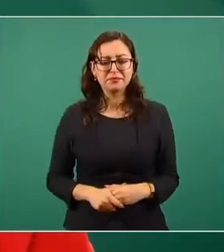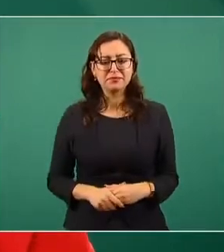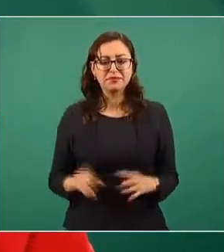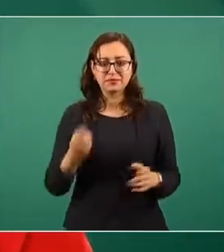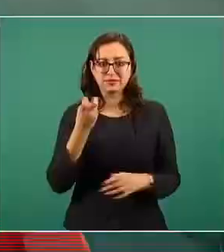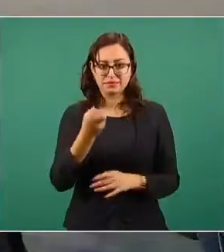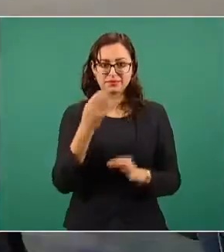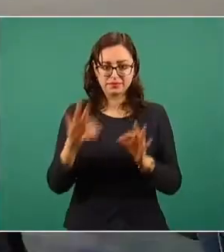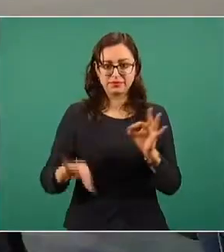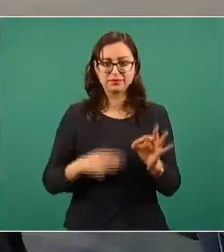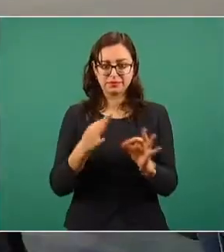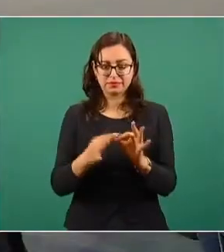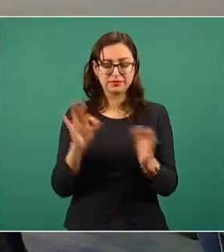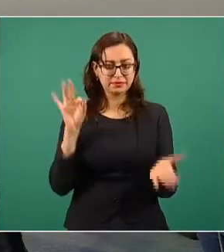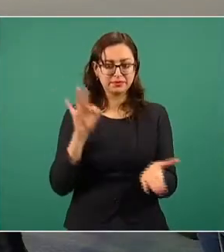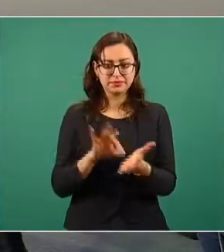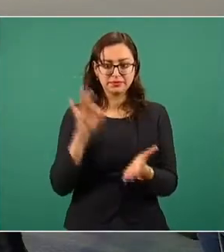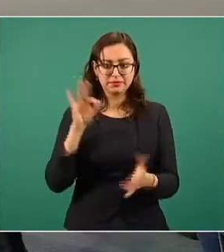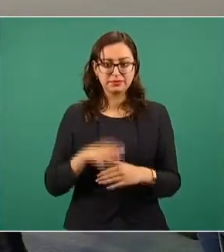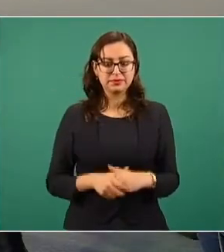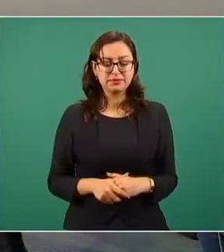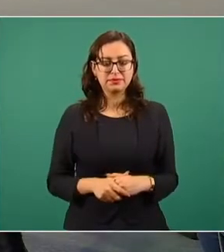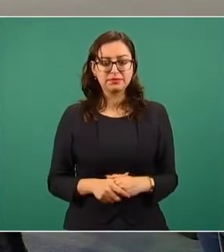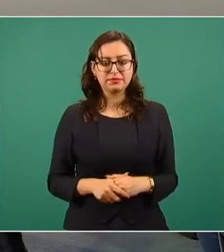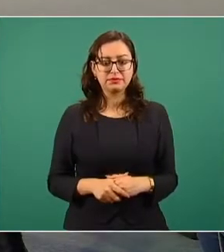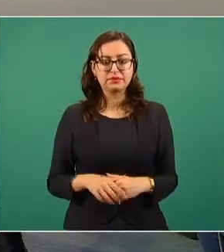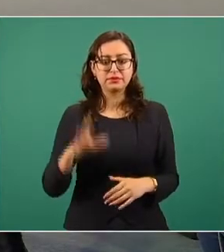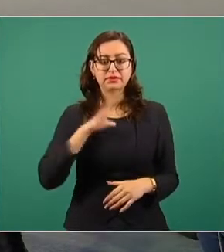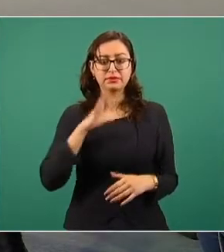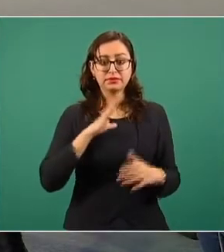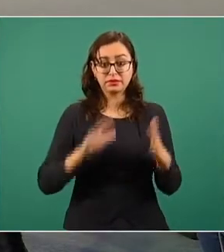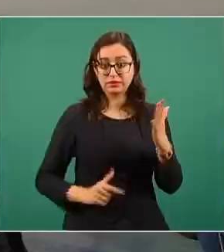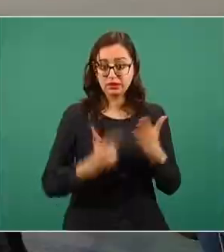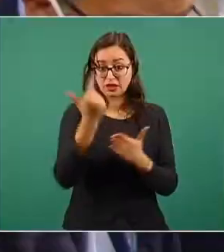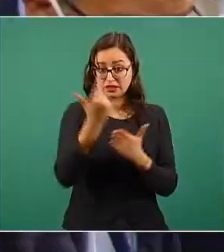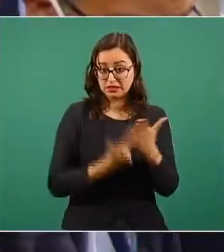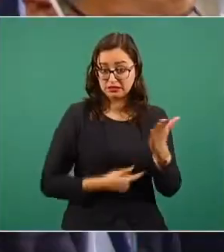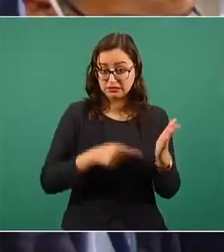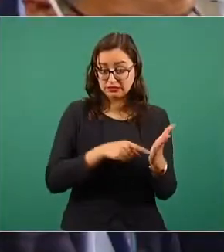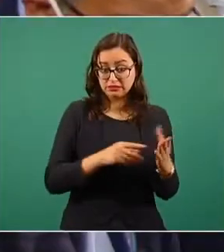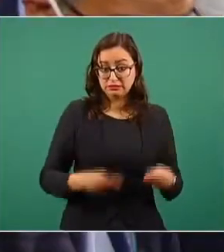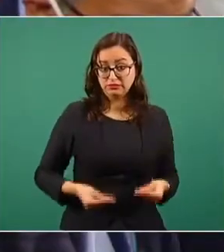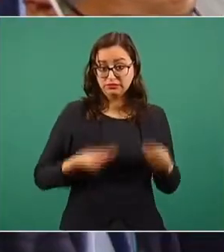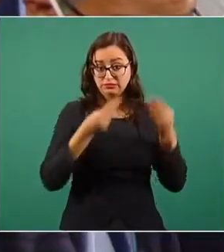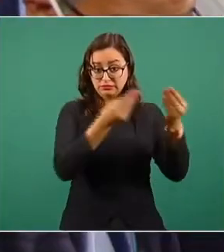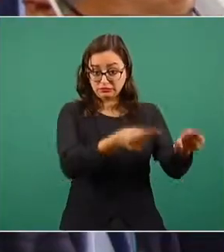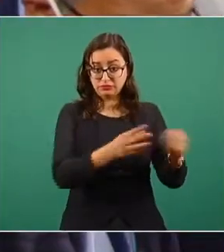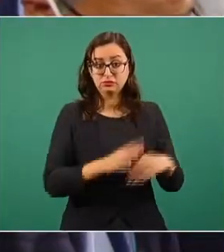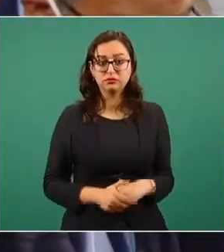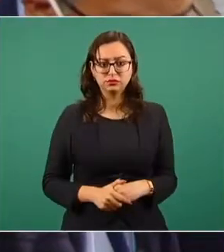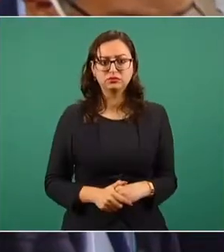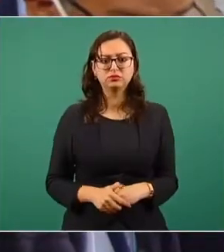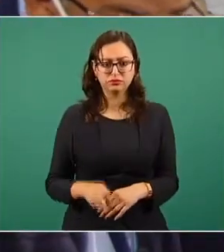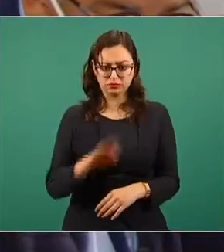aquí dejamos las preguntas traigo una lista que me gustaría poder entregarle ¿cómo no?